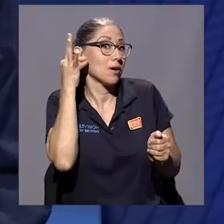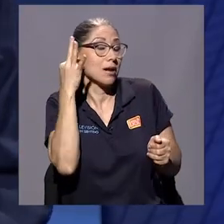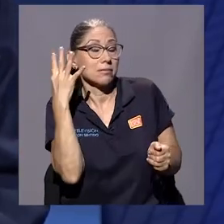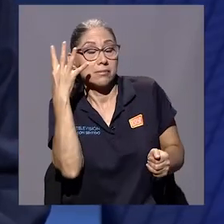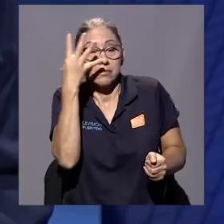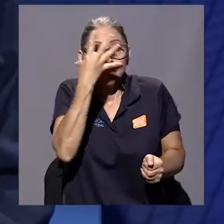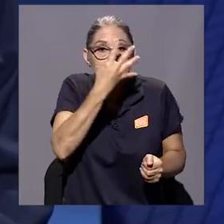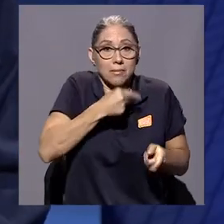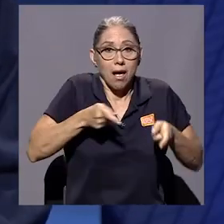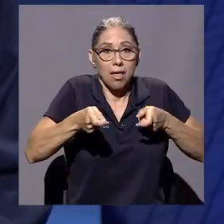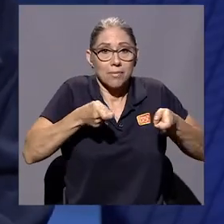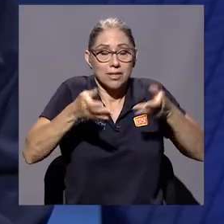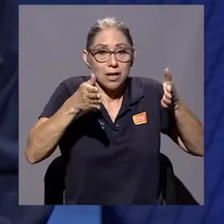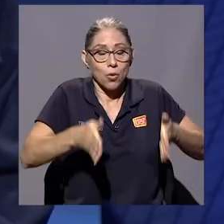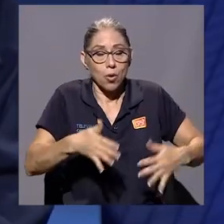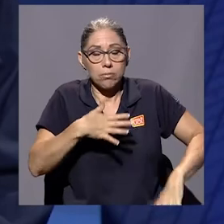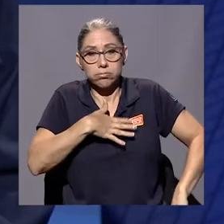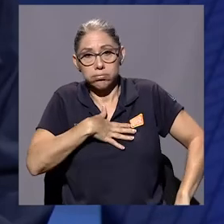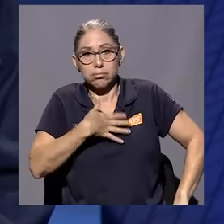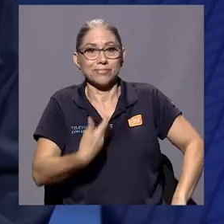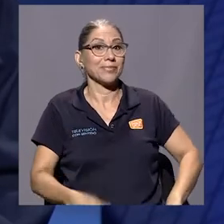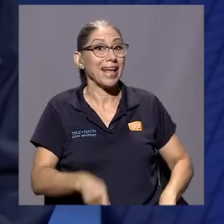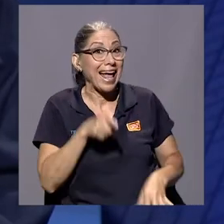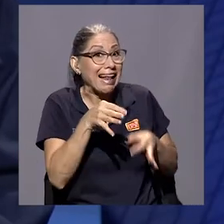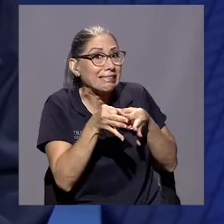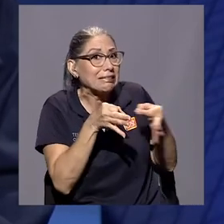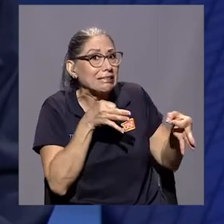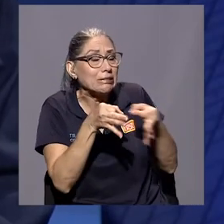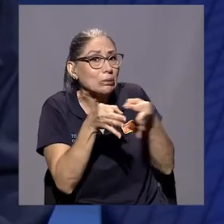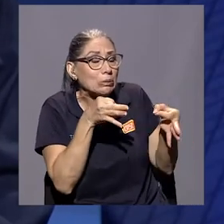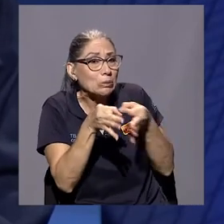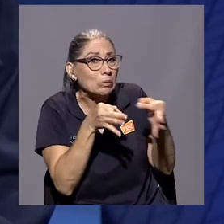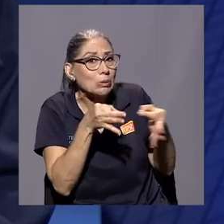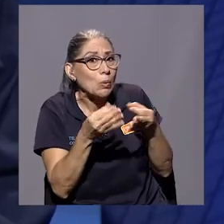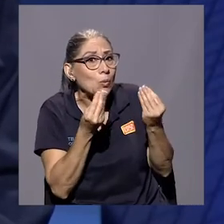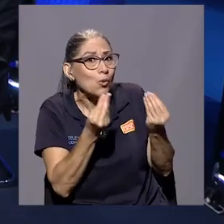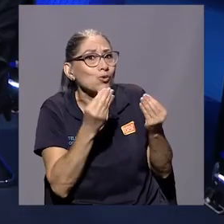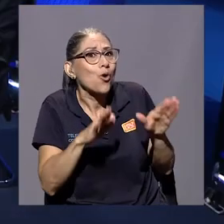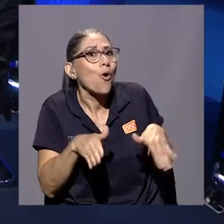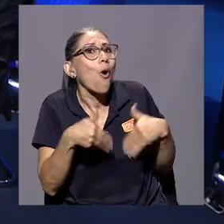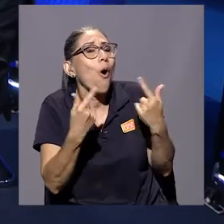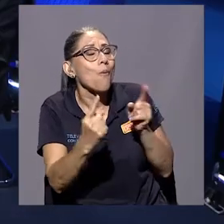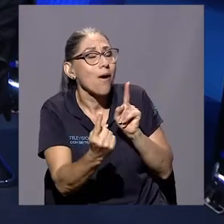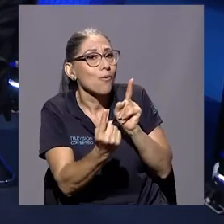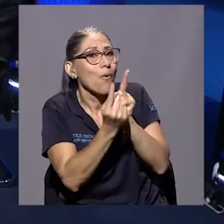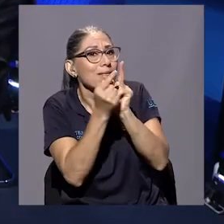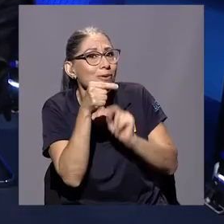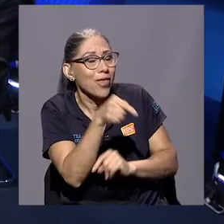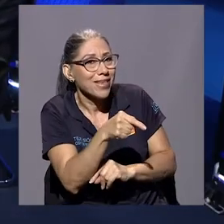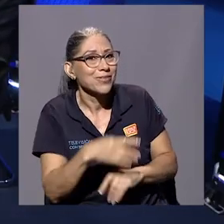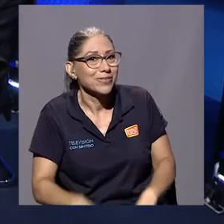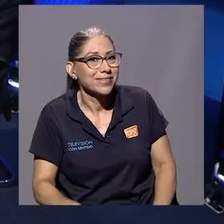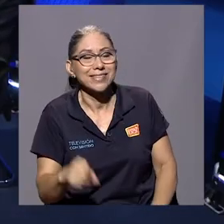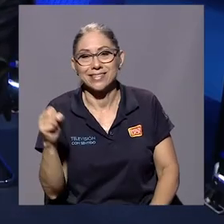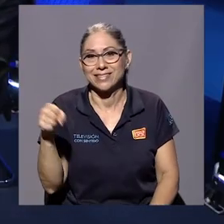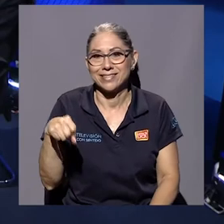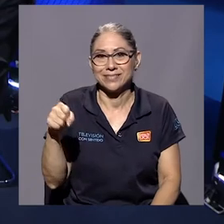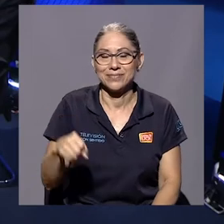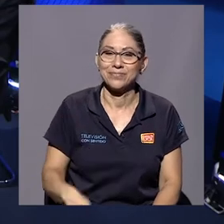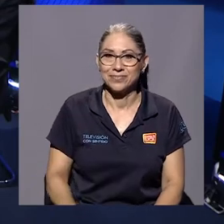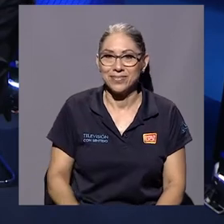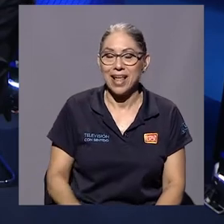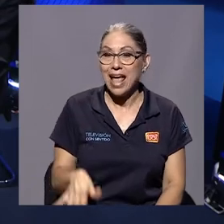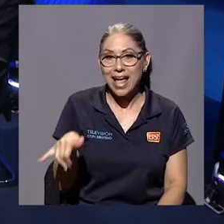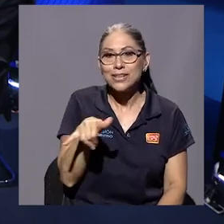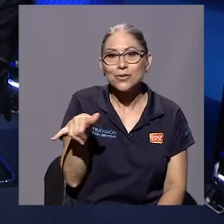un bombón, ¿verdad? como después... Detalla mucho, por cierto, el encuentro usted ahí en el libro.